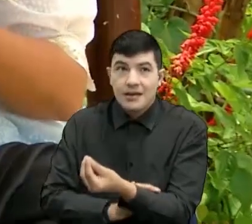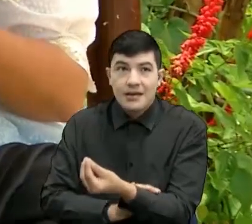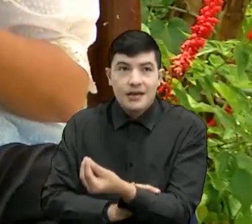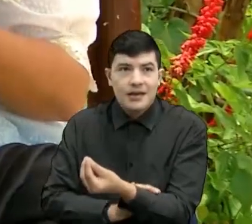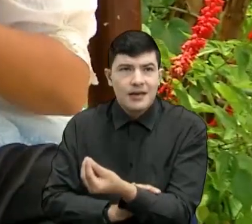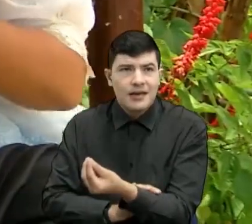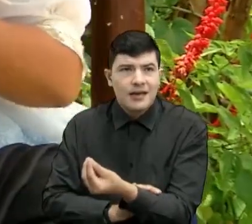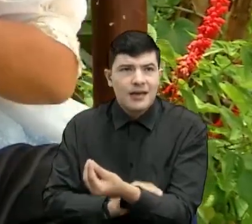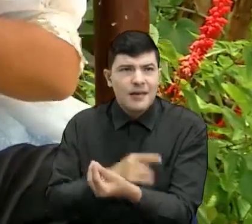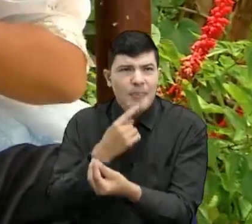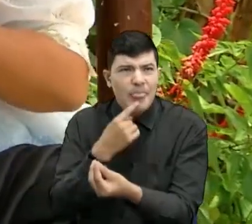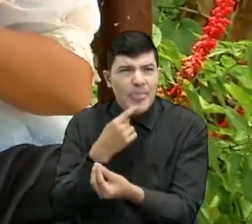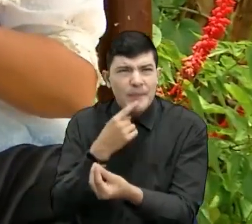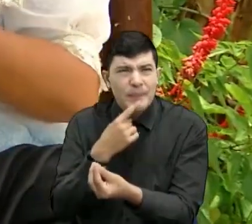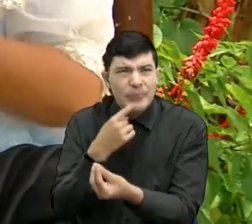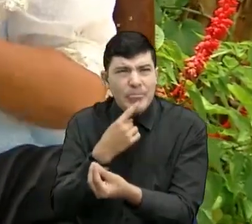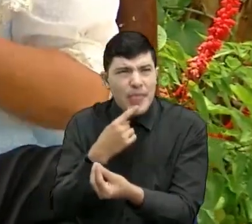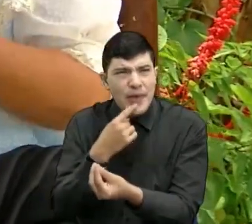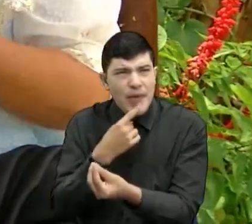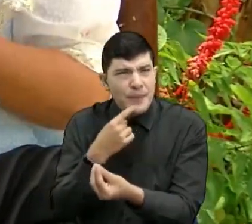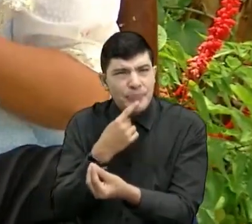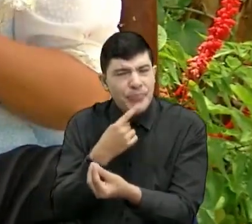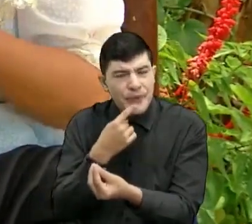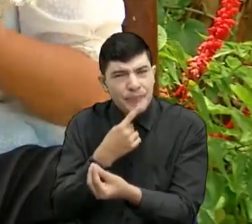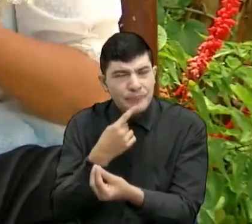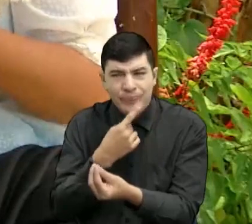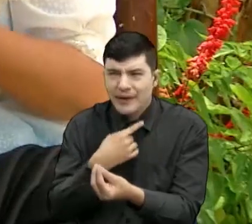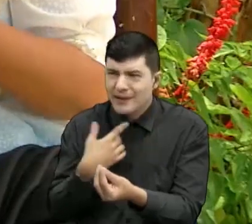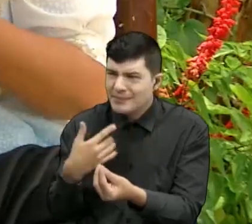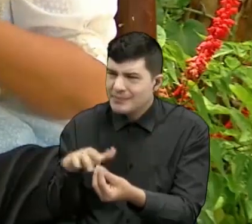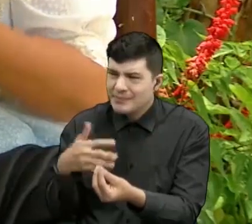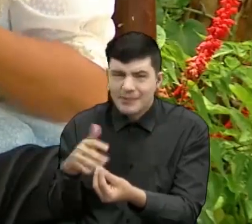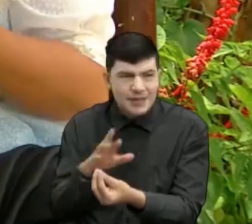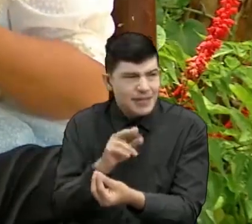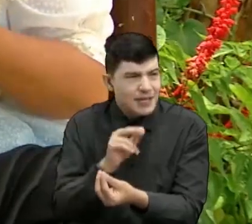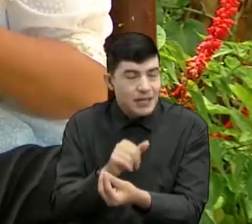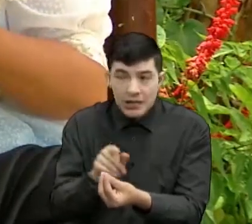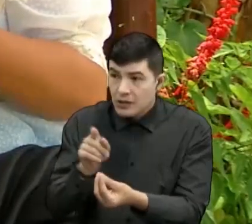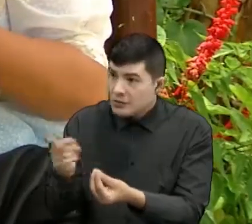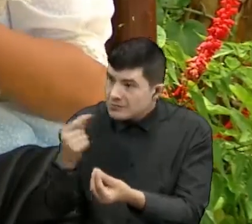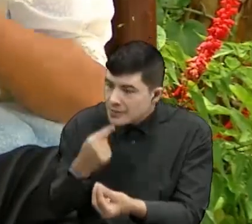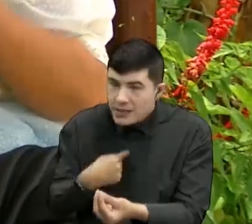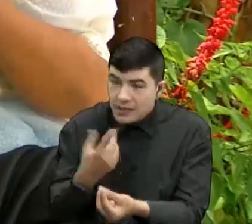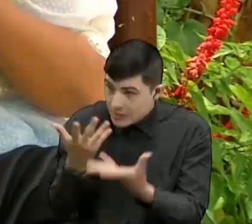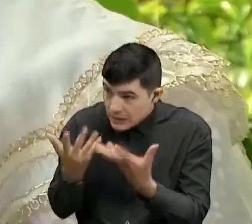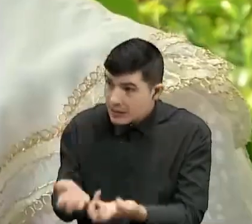Pero está como insípido. Ala, pero usted no me ha dicho, ¿usted quiere banana? Sí, profe. Tome, mija.